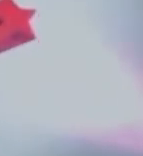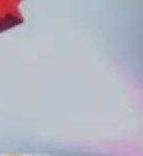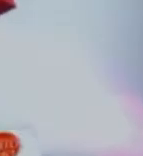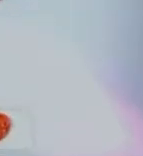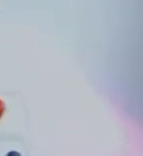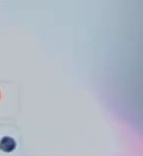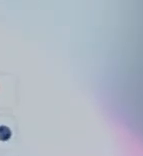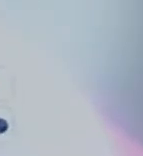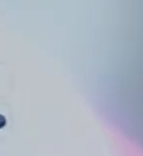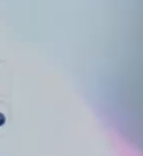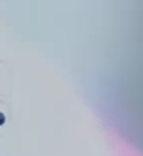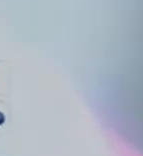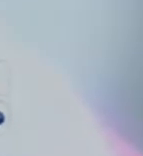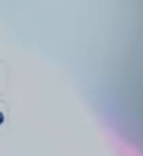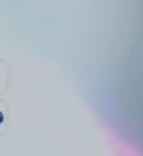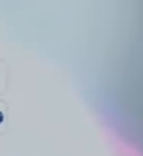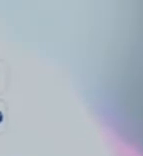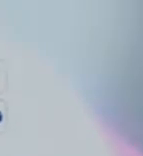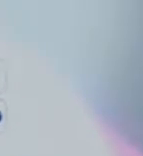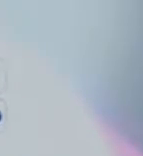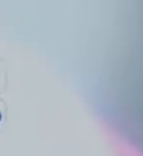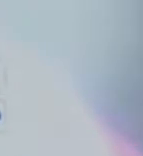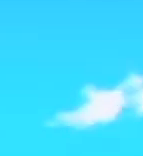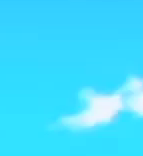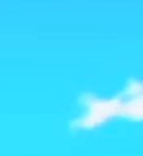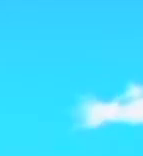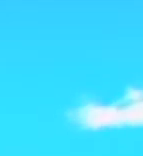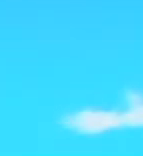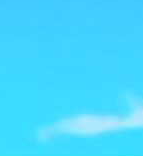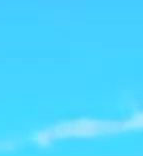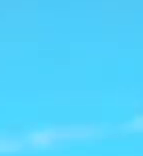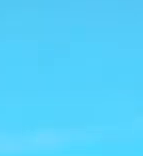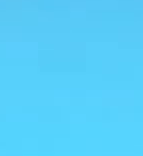% en la rebaja Droguerías y Minimarkets.